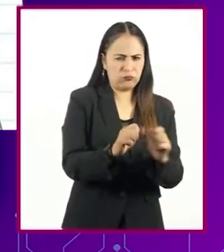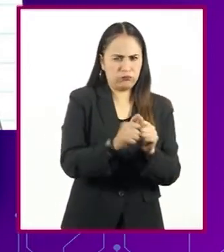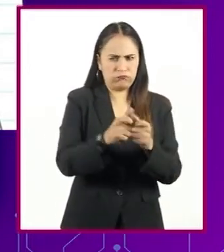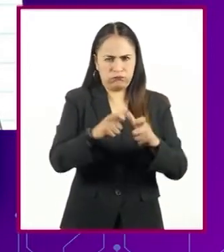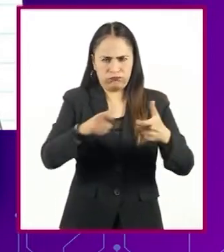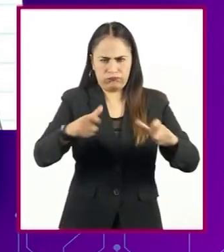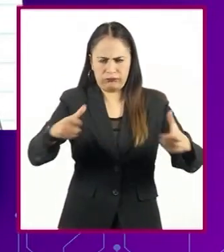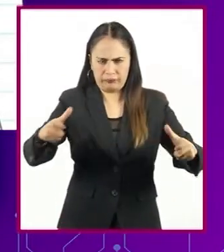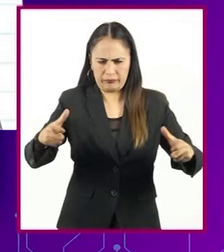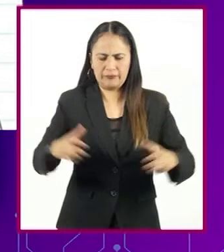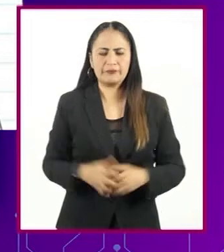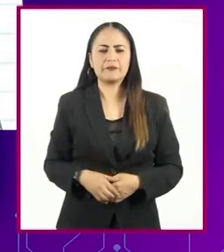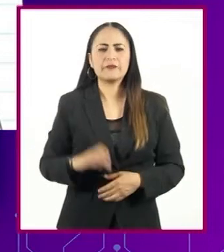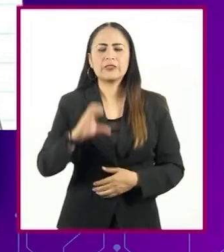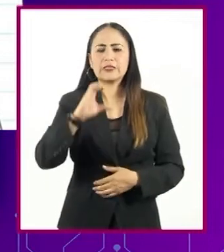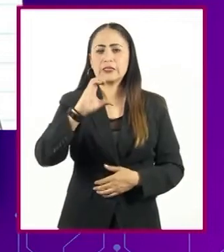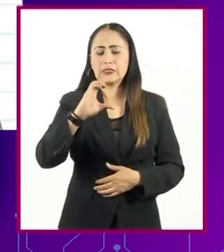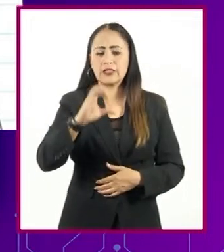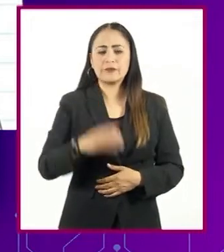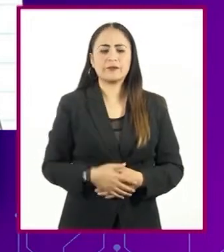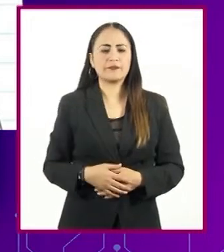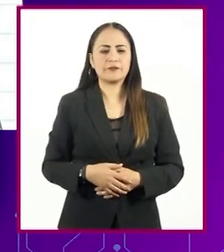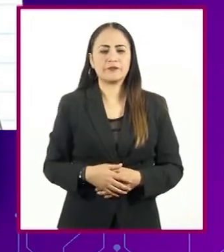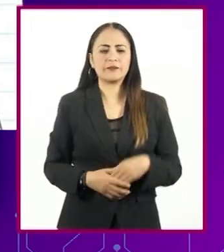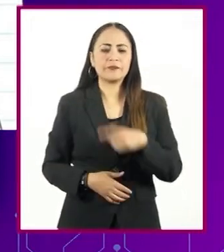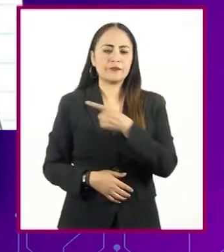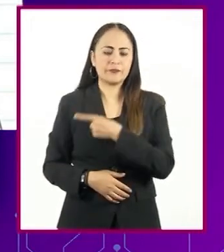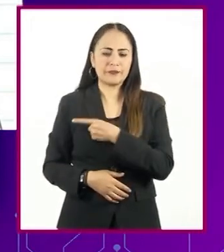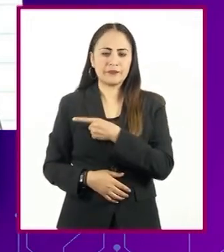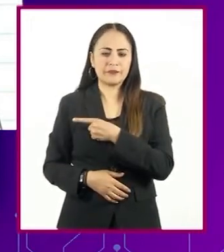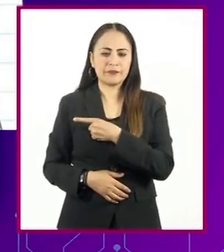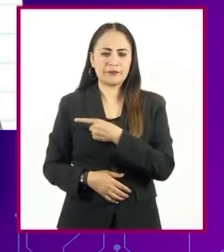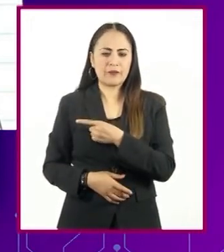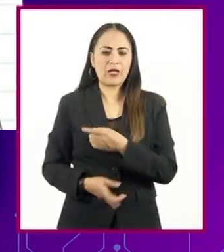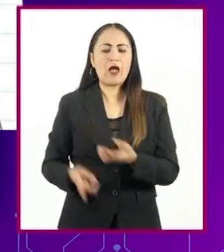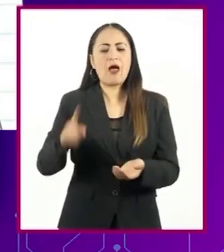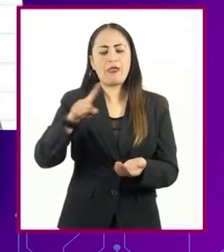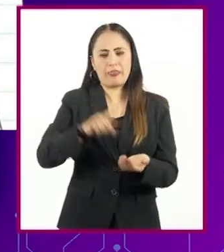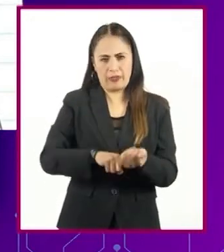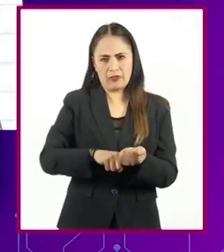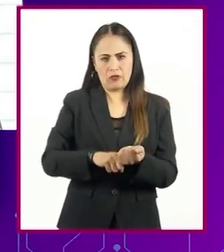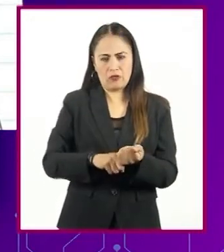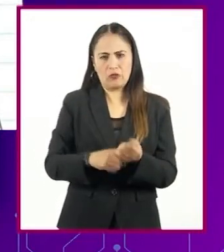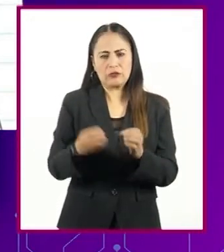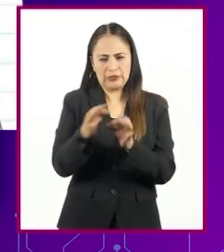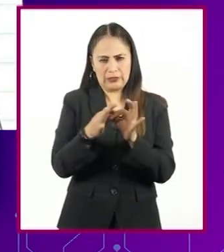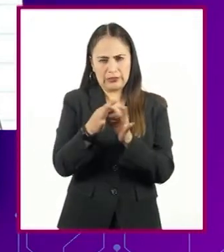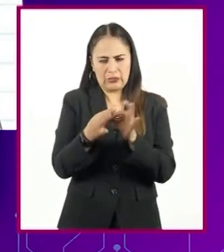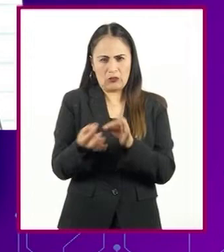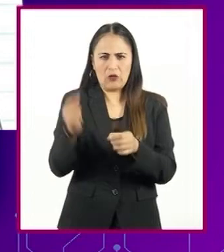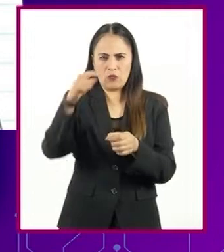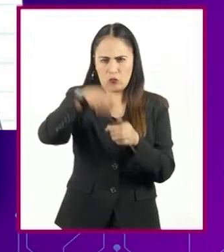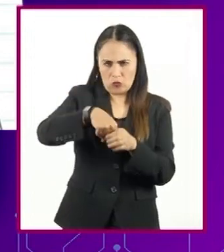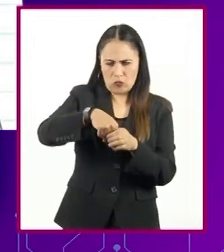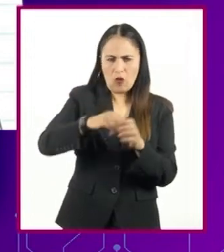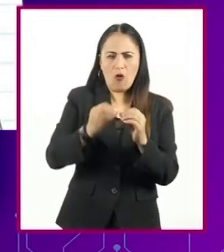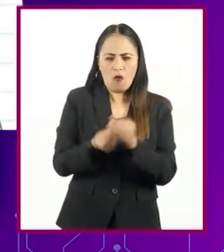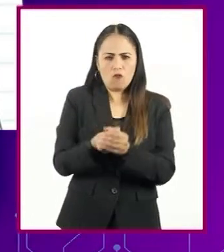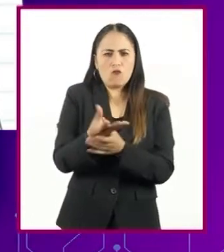celular. C. Regula el transporte de sustancias que entran y salen de la célula.